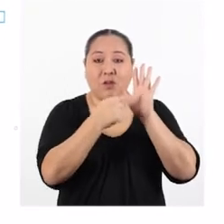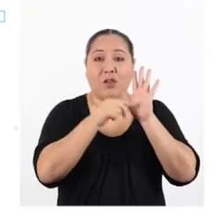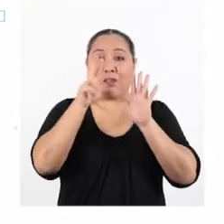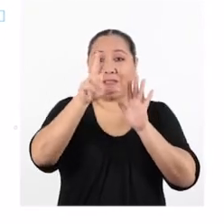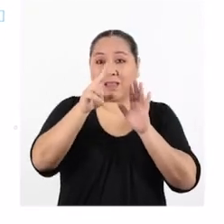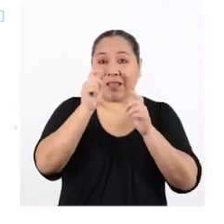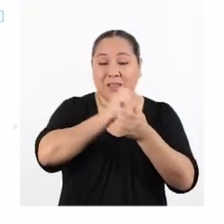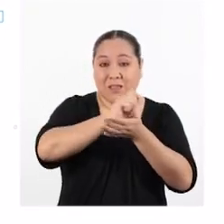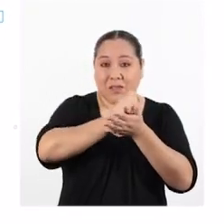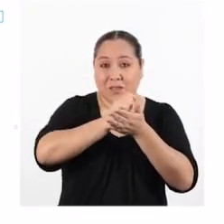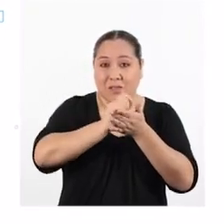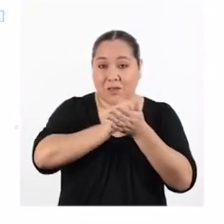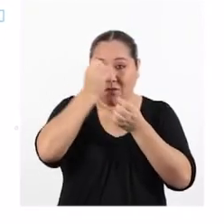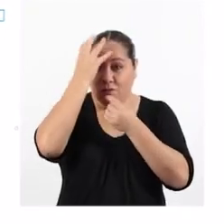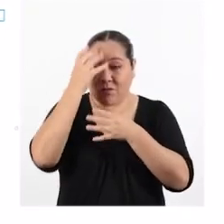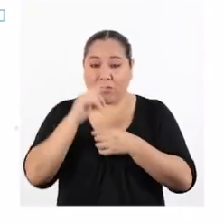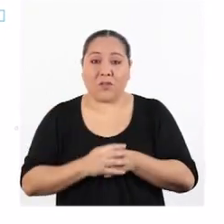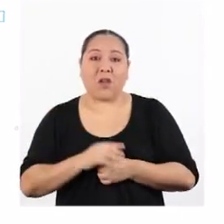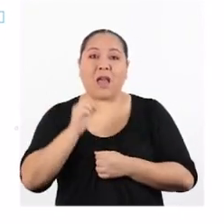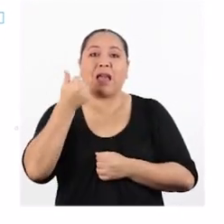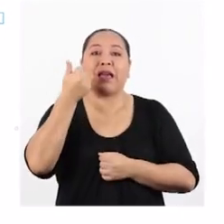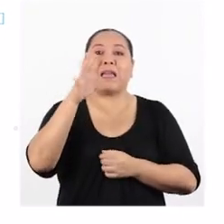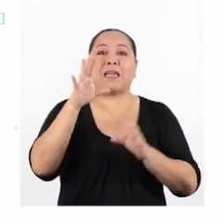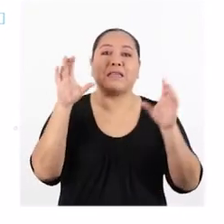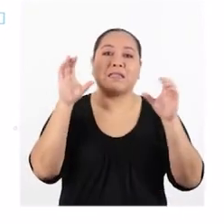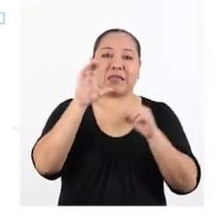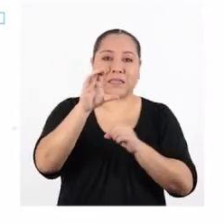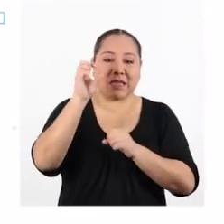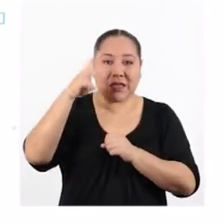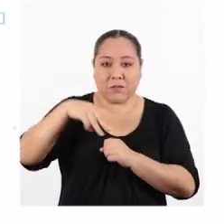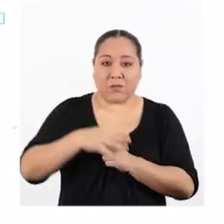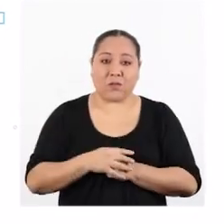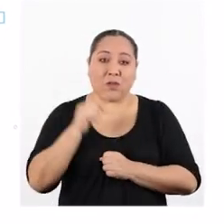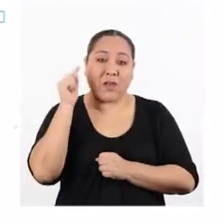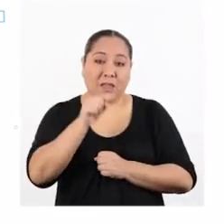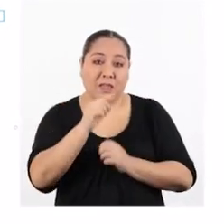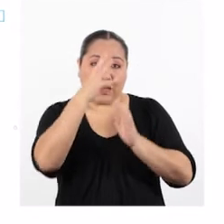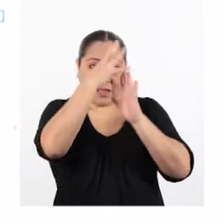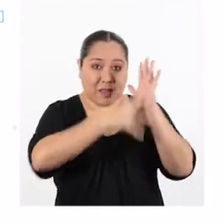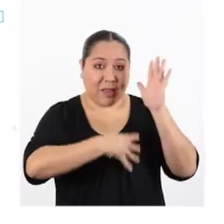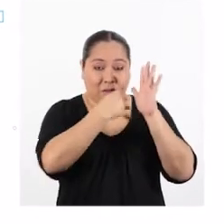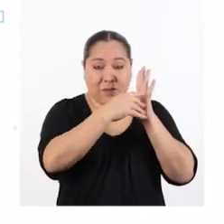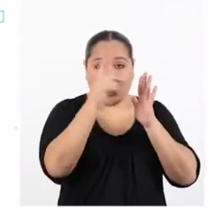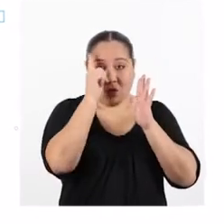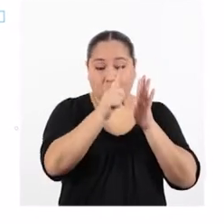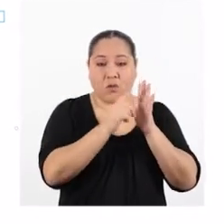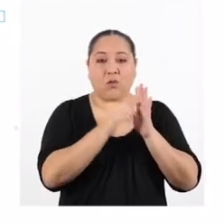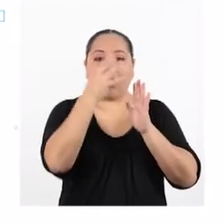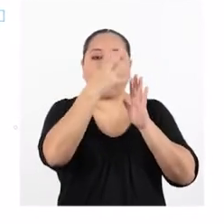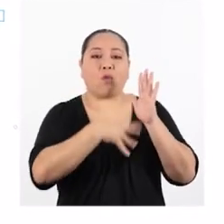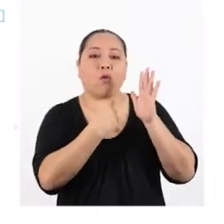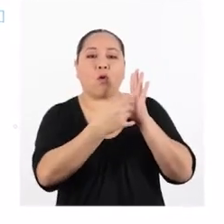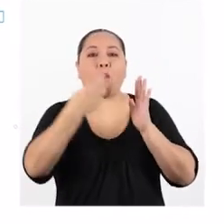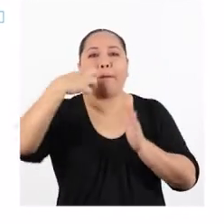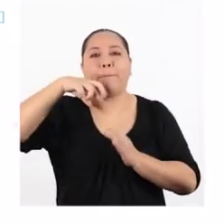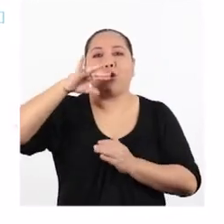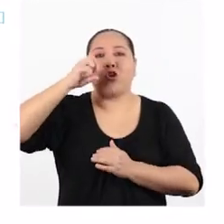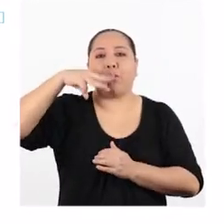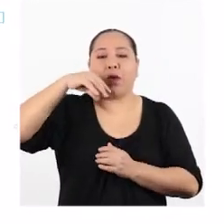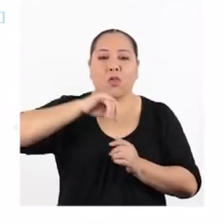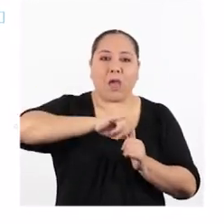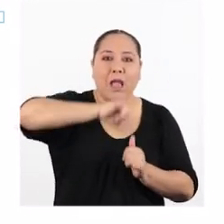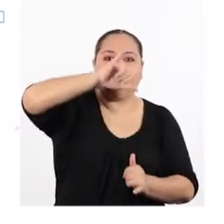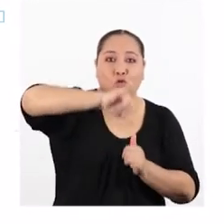primeros datos que corresponden a 15 centímetros. En esta tabla 1, tenemos un promedio de alturas